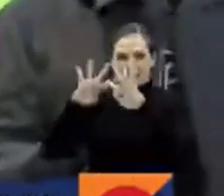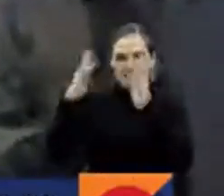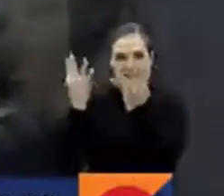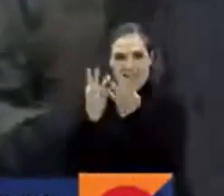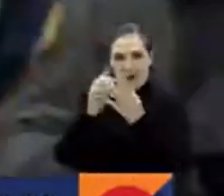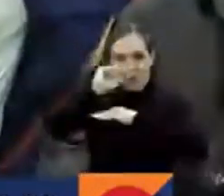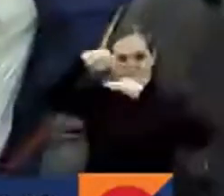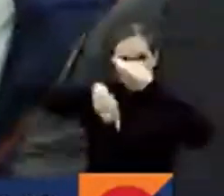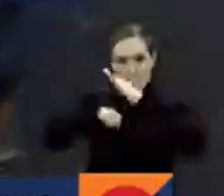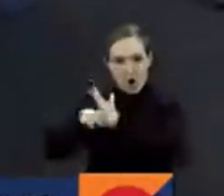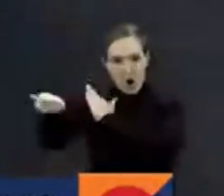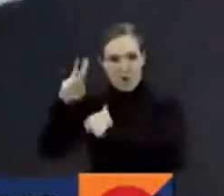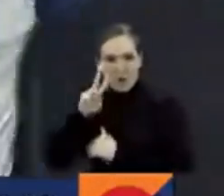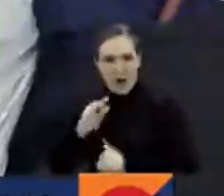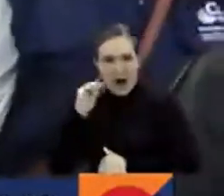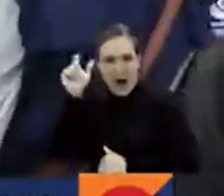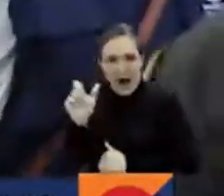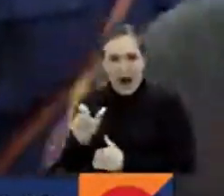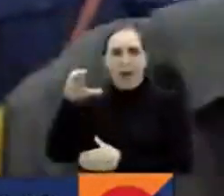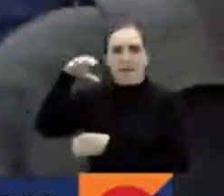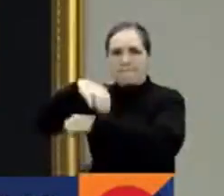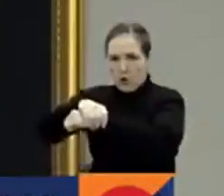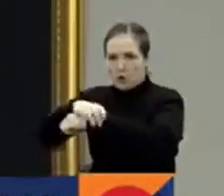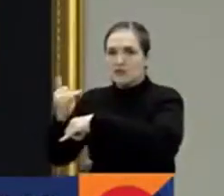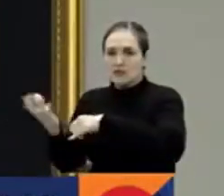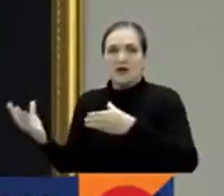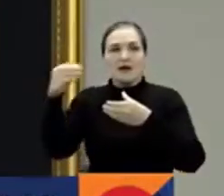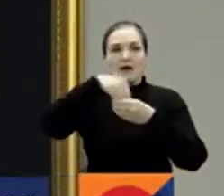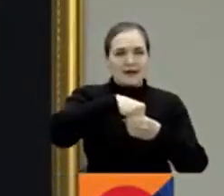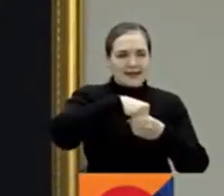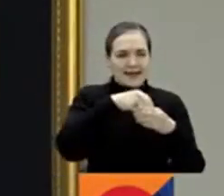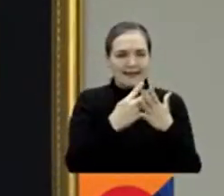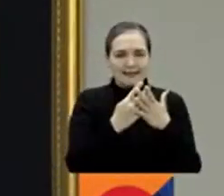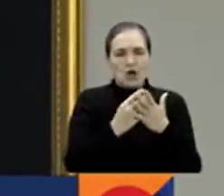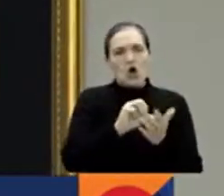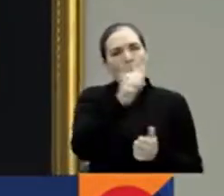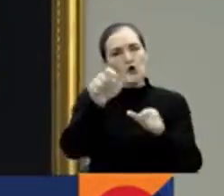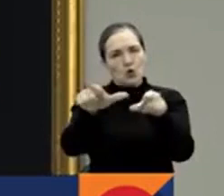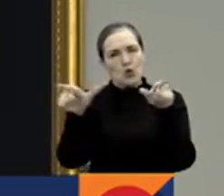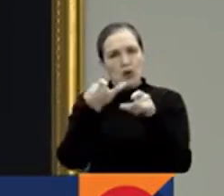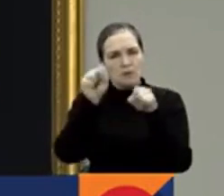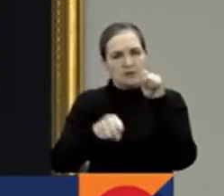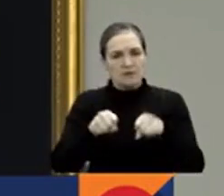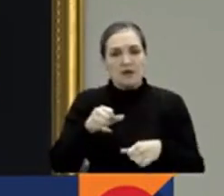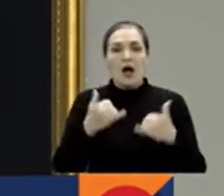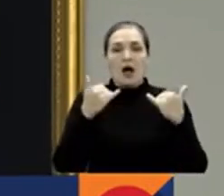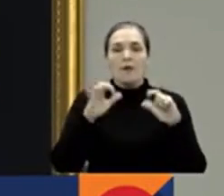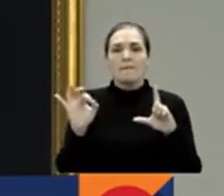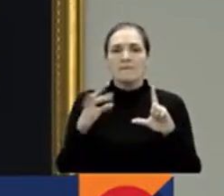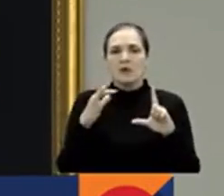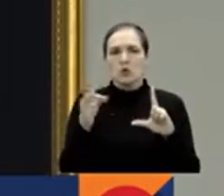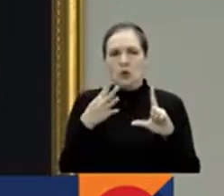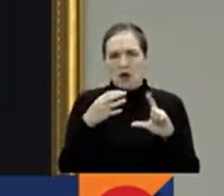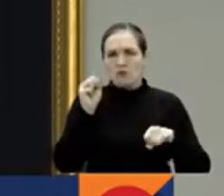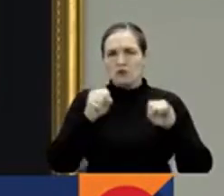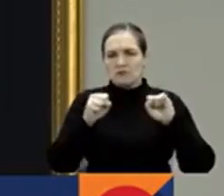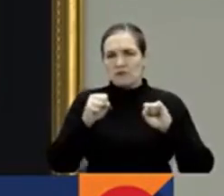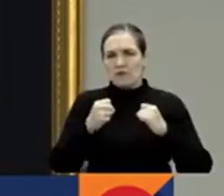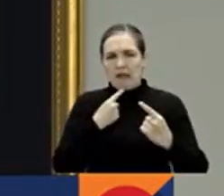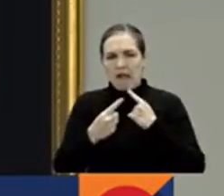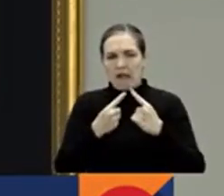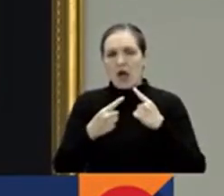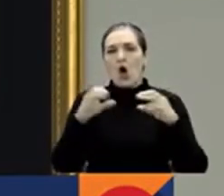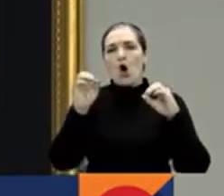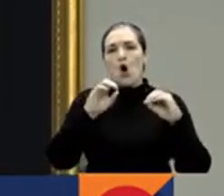versión libre ante la Corte Suprema de Justicia. Estamos a la espera si se puede hacer virtual o si efectivamente tiene que ser trasladado.